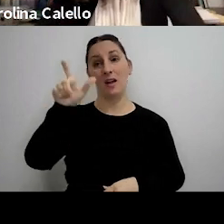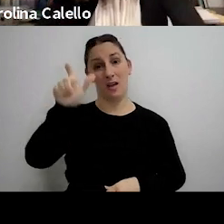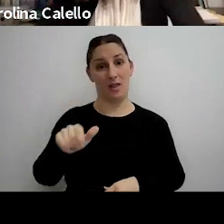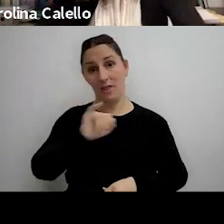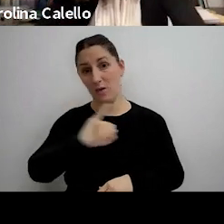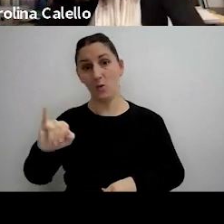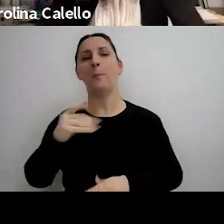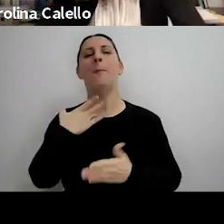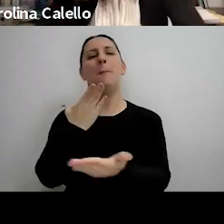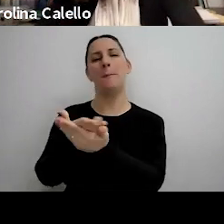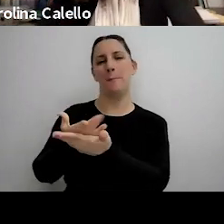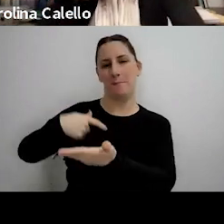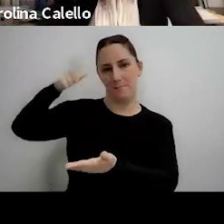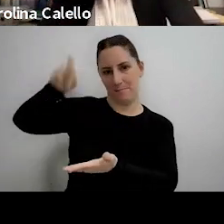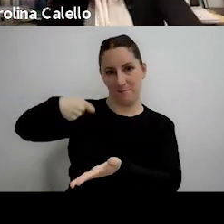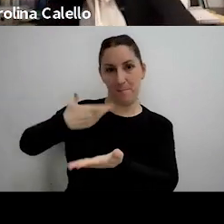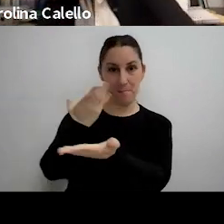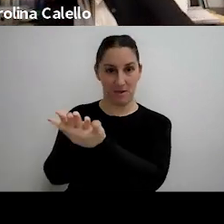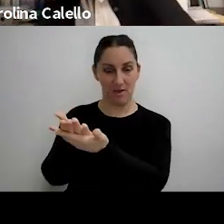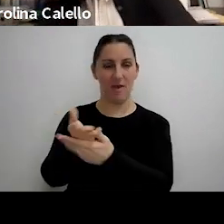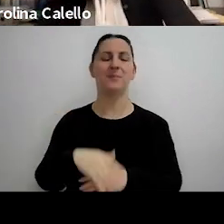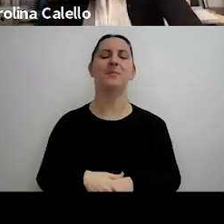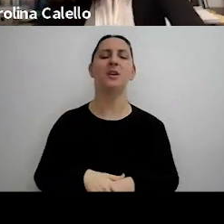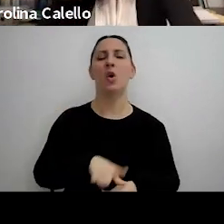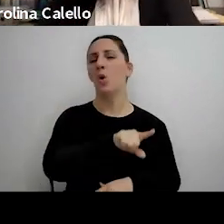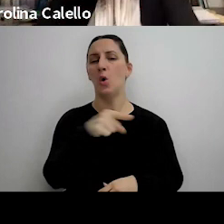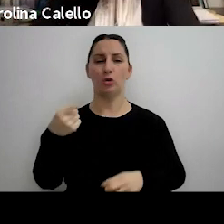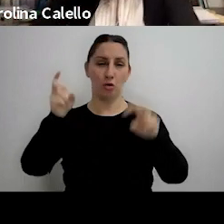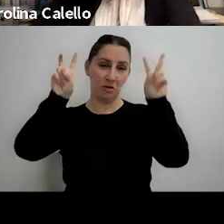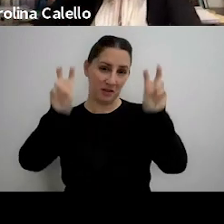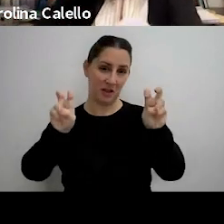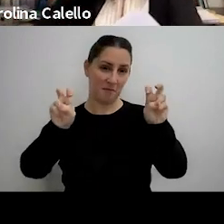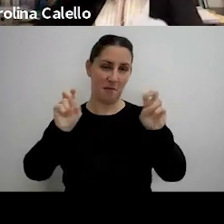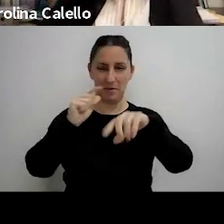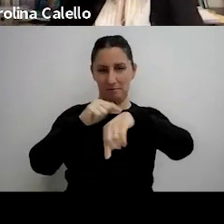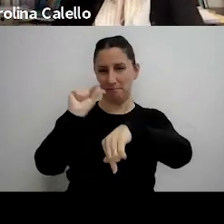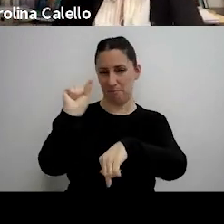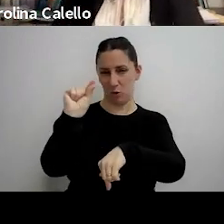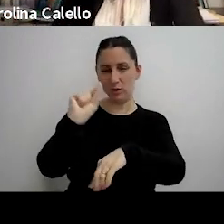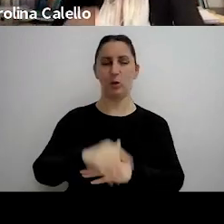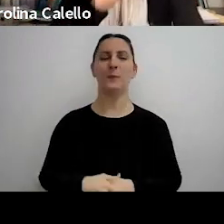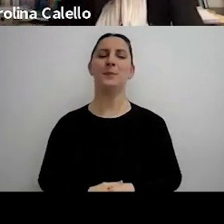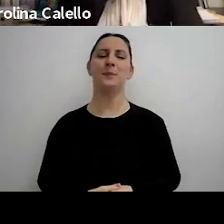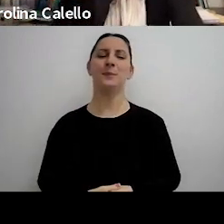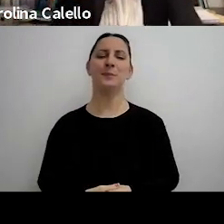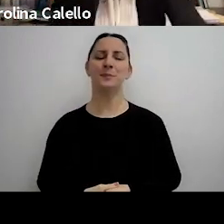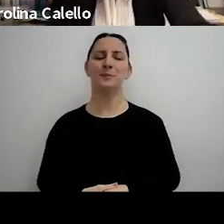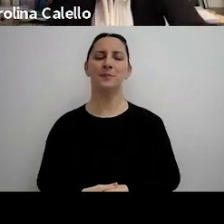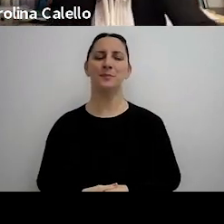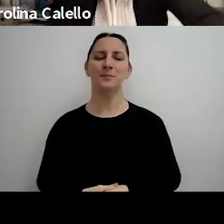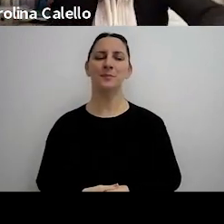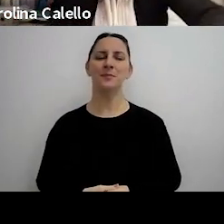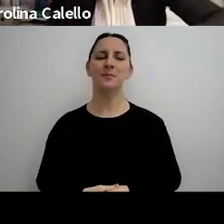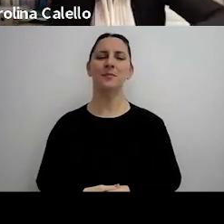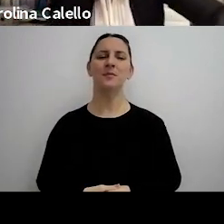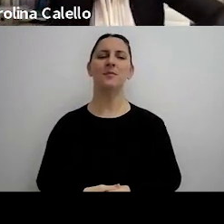determinación de oficio bueno la otra cuestión ya para me queda un poquito pero es con relación a